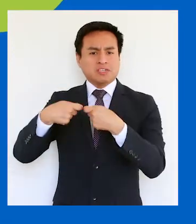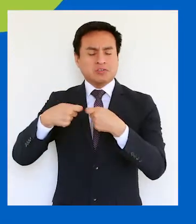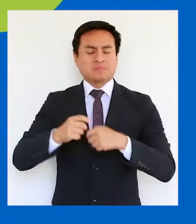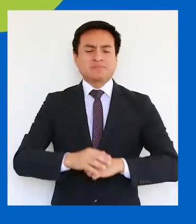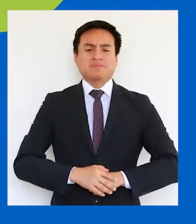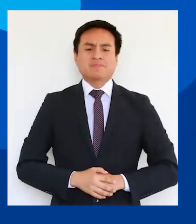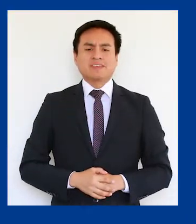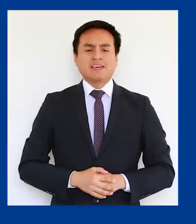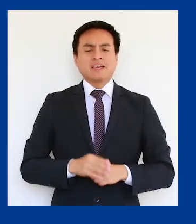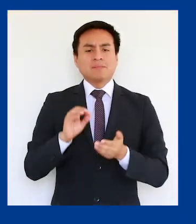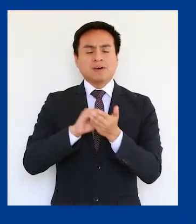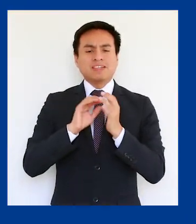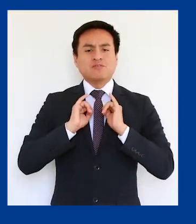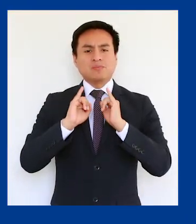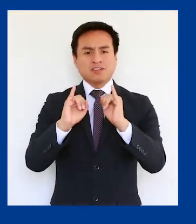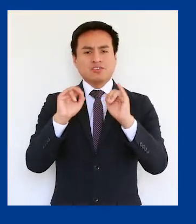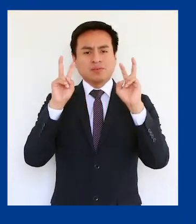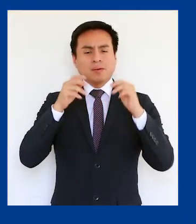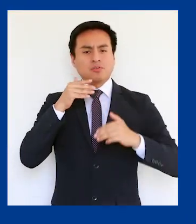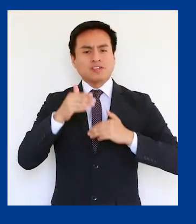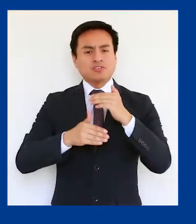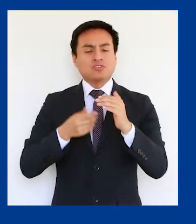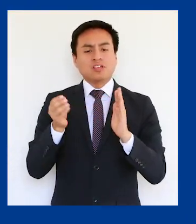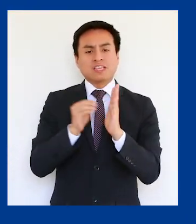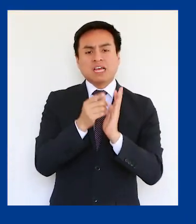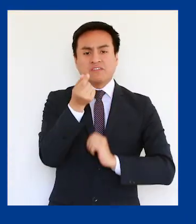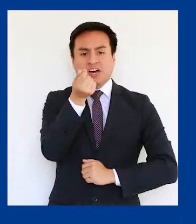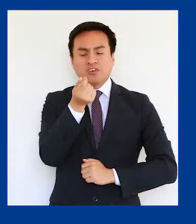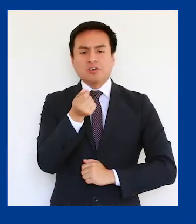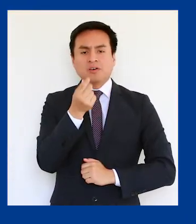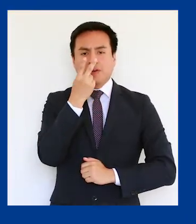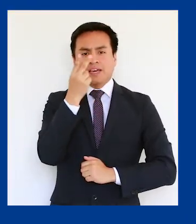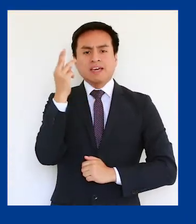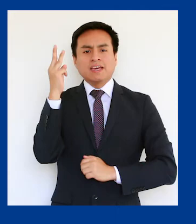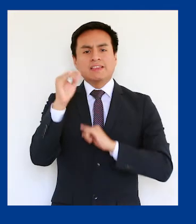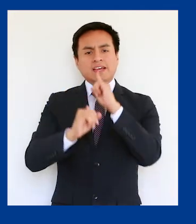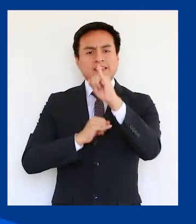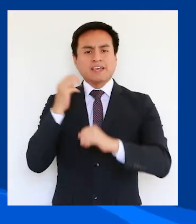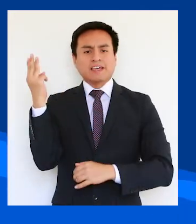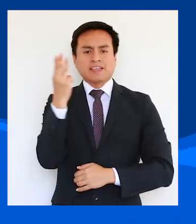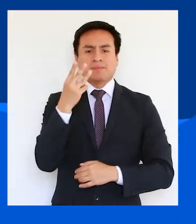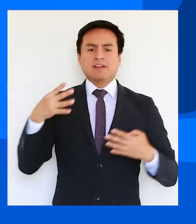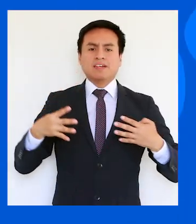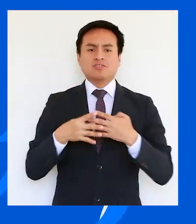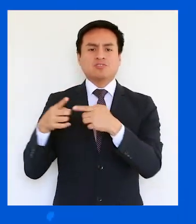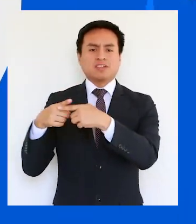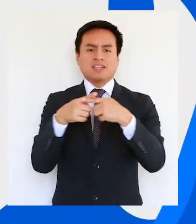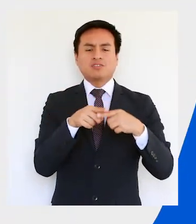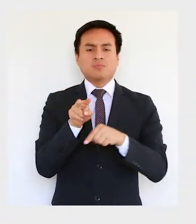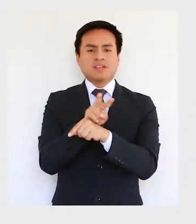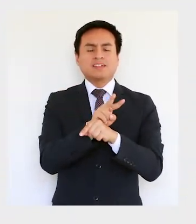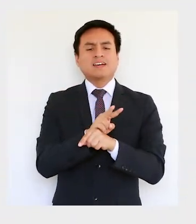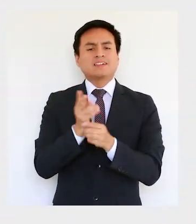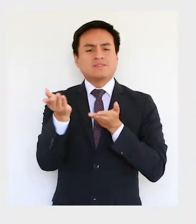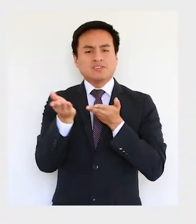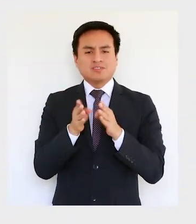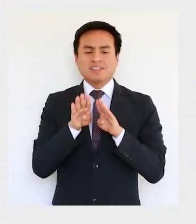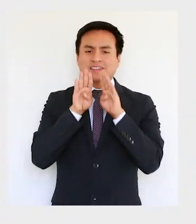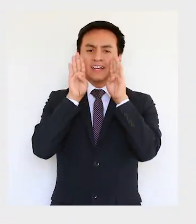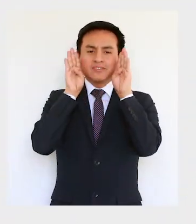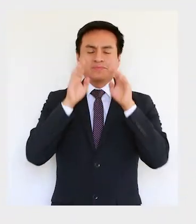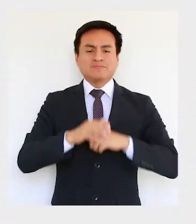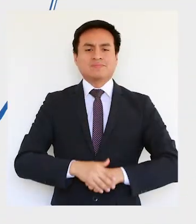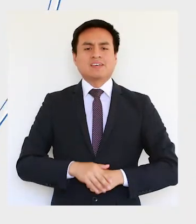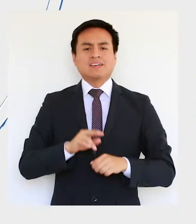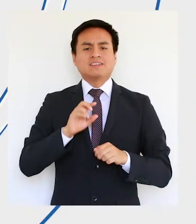de su municipalidad. Para más información sobre el proceso tarifario, visita nuestra web o redes sociales. Superintendencia de Servicios